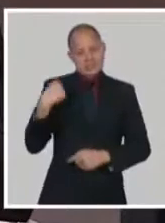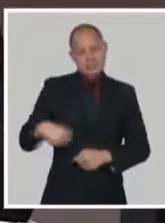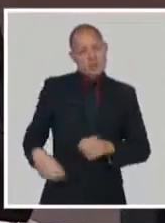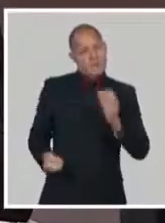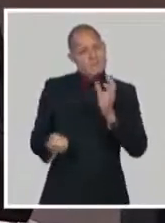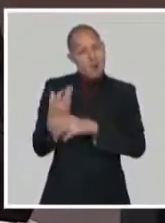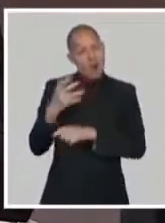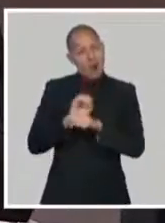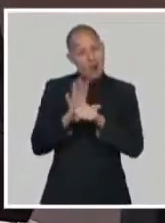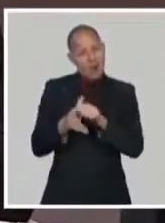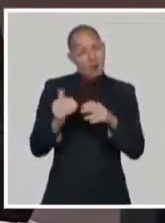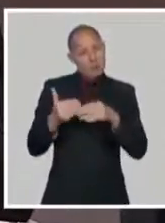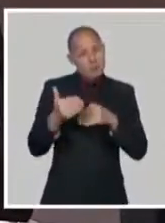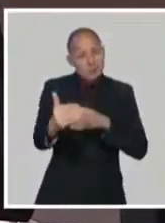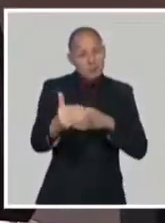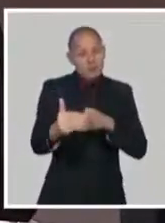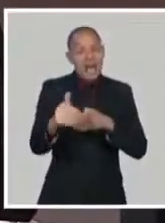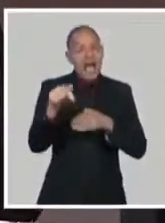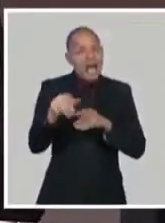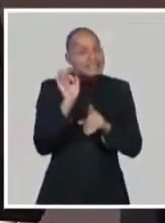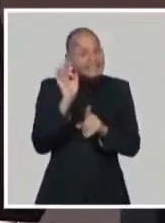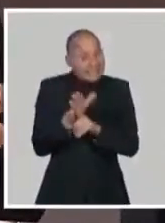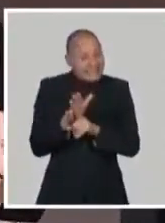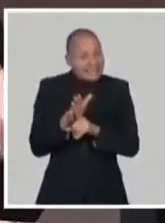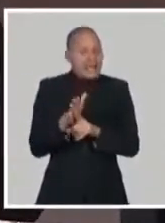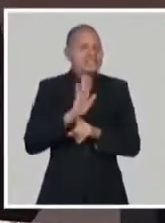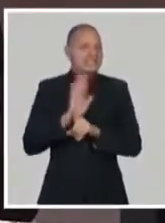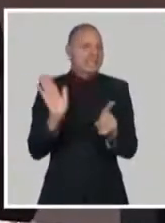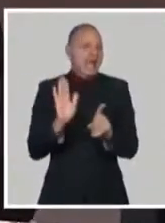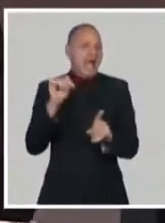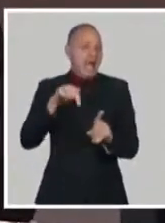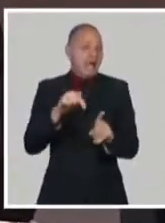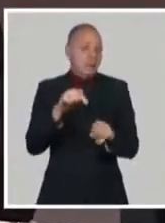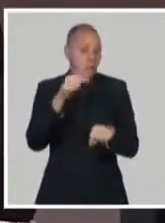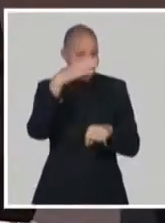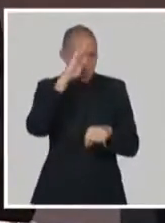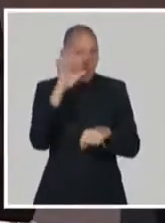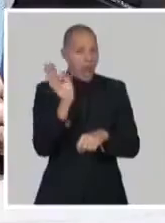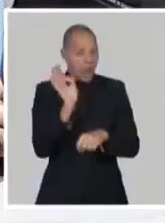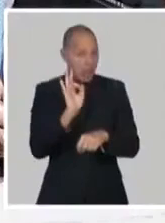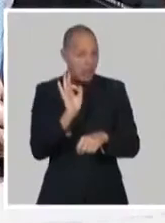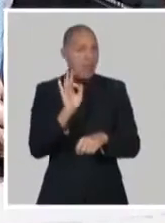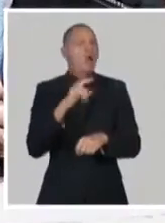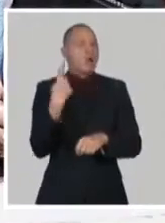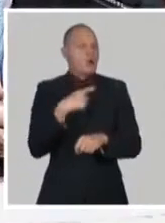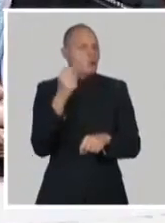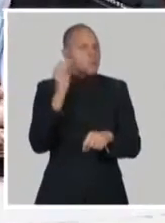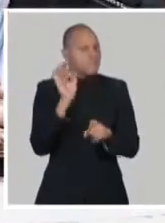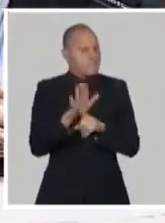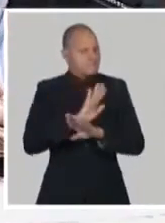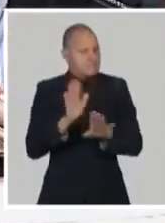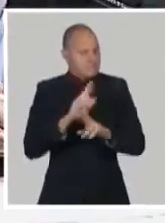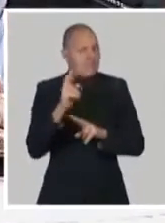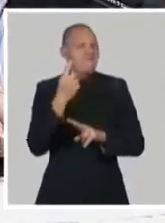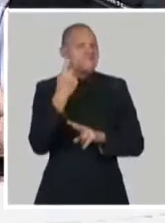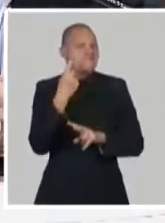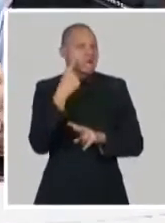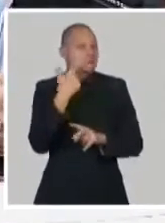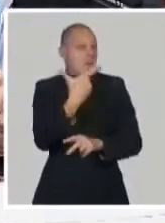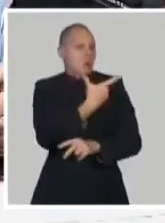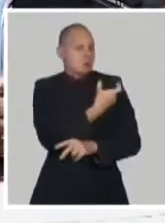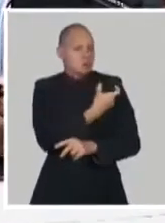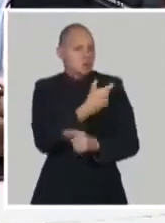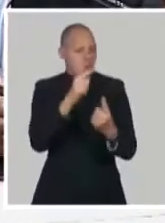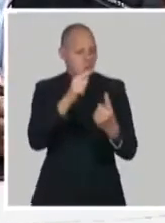tema de desarrollar una vacuna. Cuando se convirtió en pandemia, aceleramos todo el proceso de desarrollo. En un inicio no existía tanta información